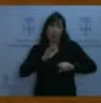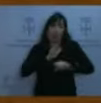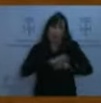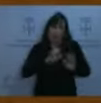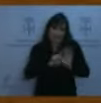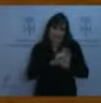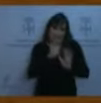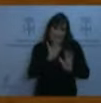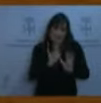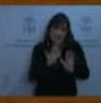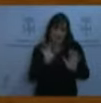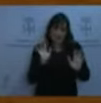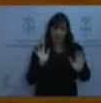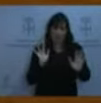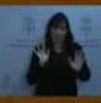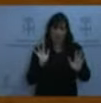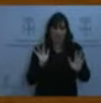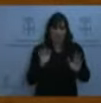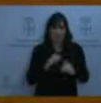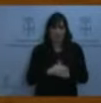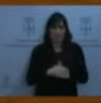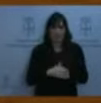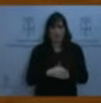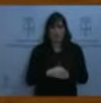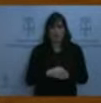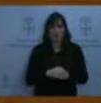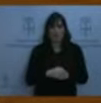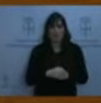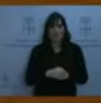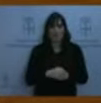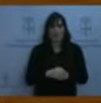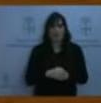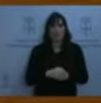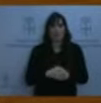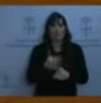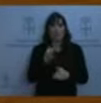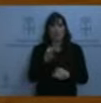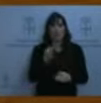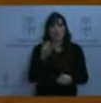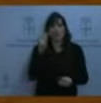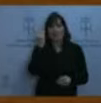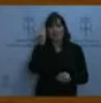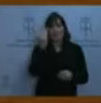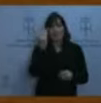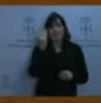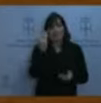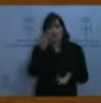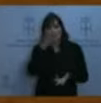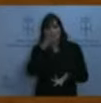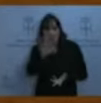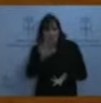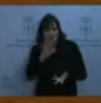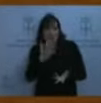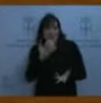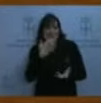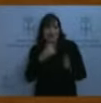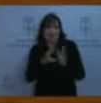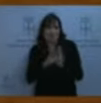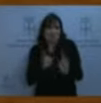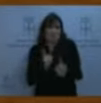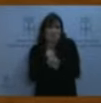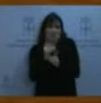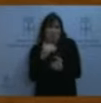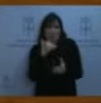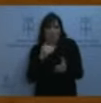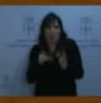no pensar en presentar un recurso de inconstitucionalidad respecto a estas dos leyes. Y, en tercer